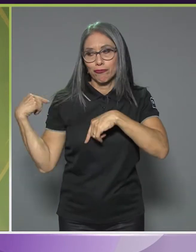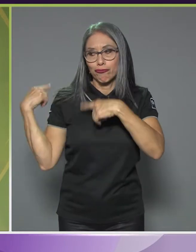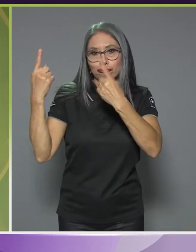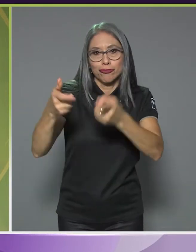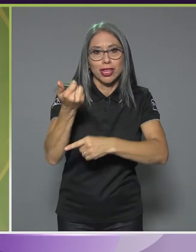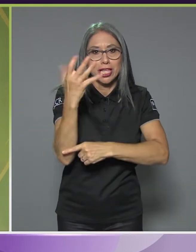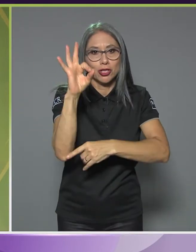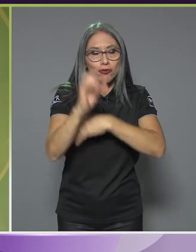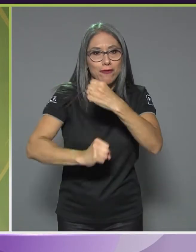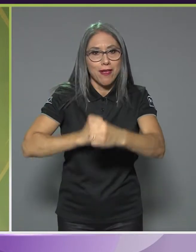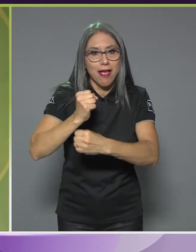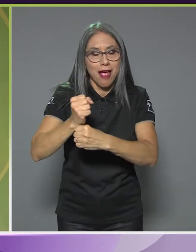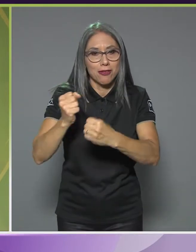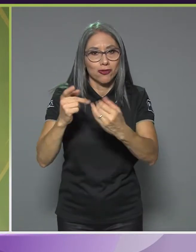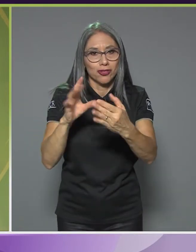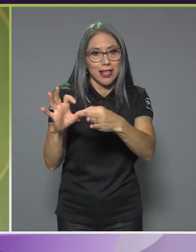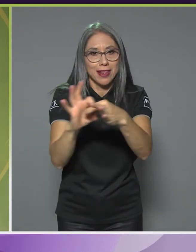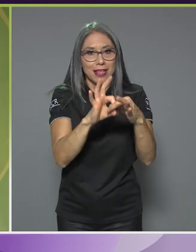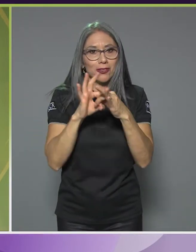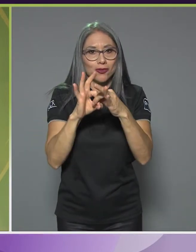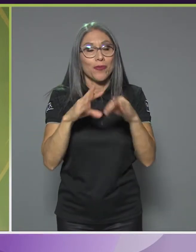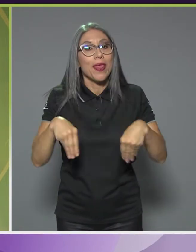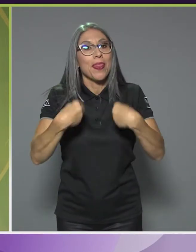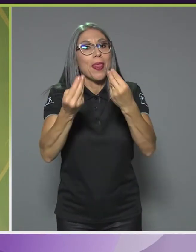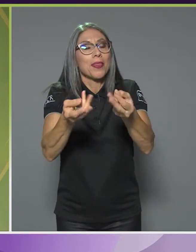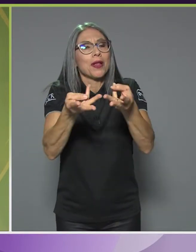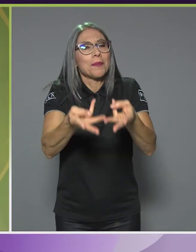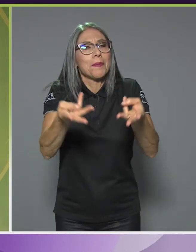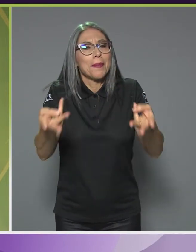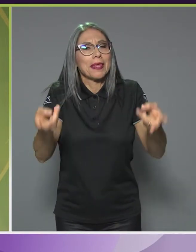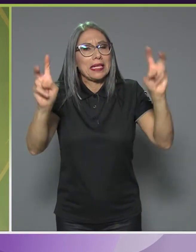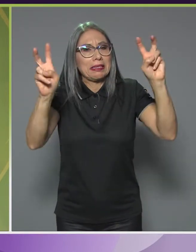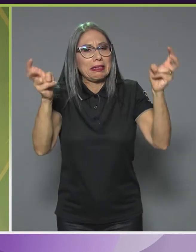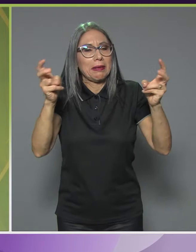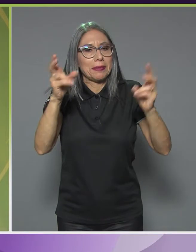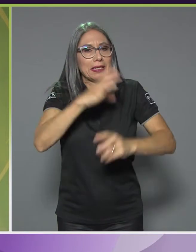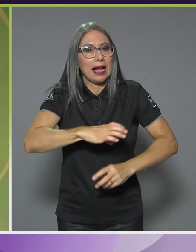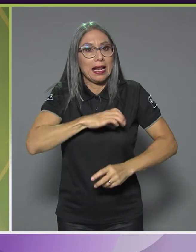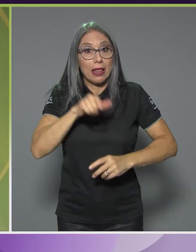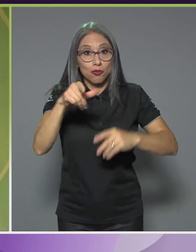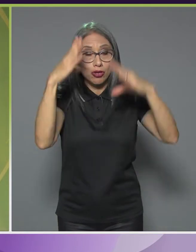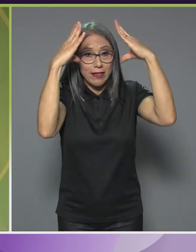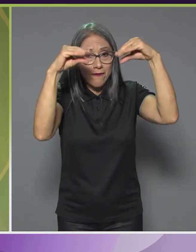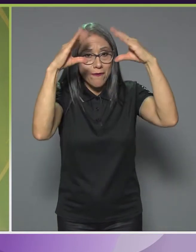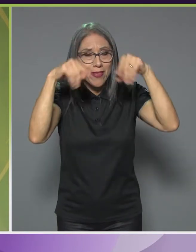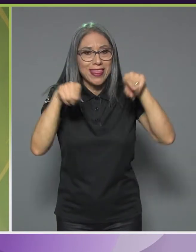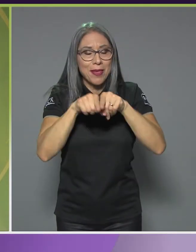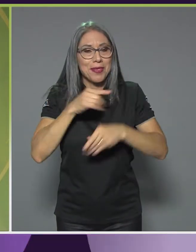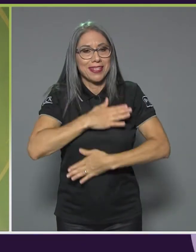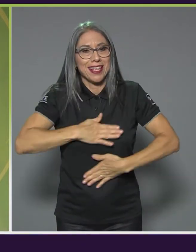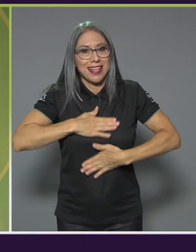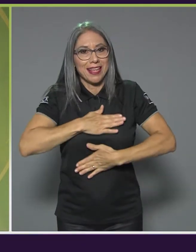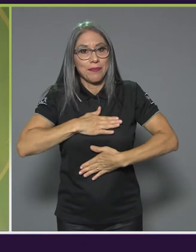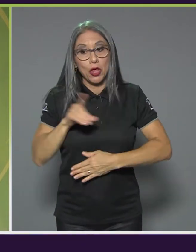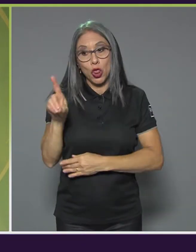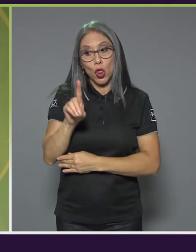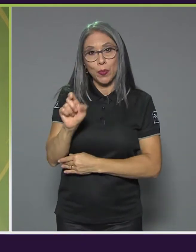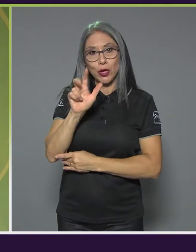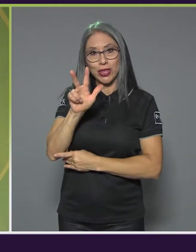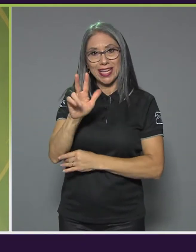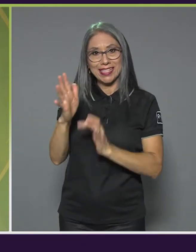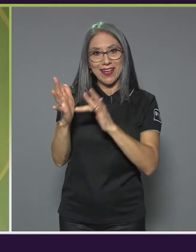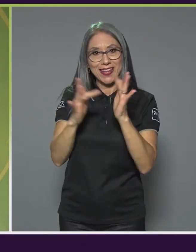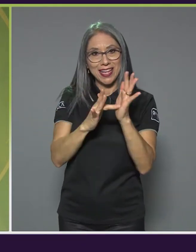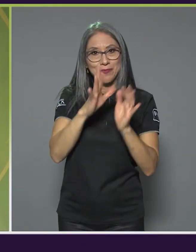es trayéndole contenidos de calidad para que usted se informe y también se entretenga. El domingo 3 de abril Costa Rica